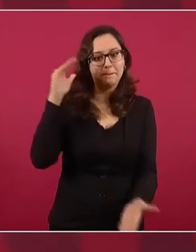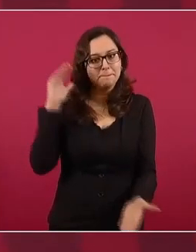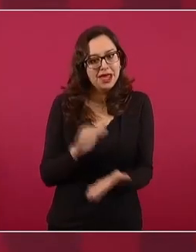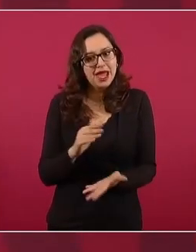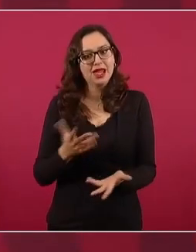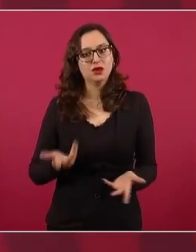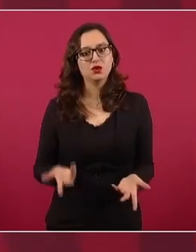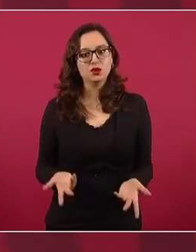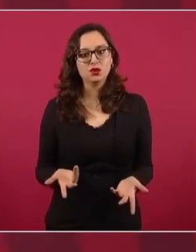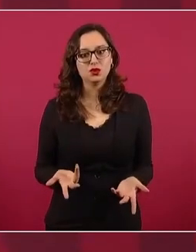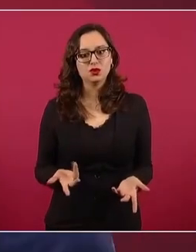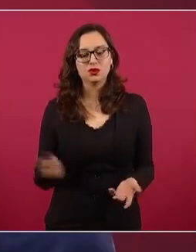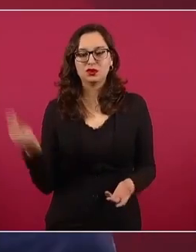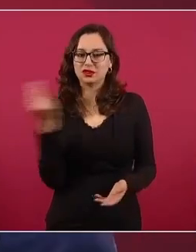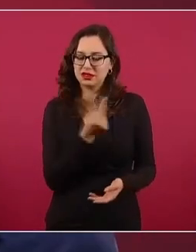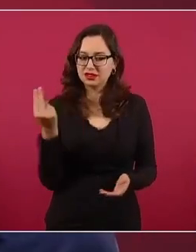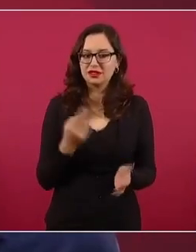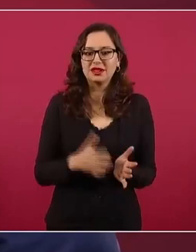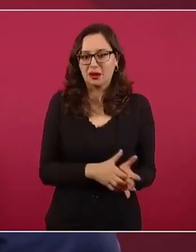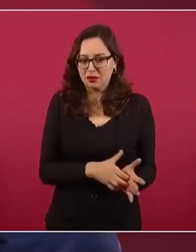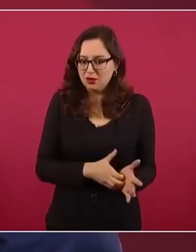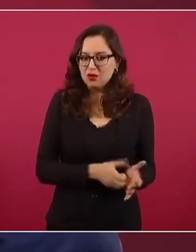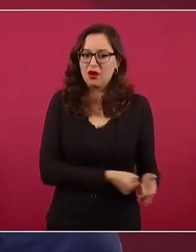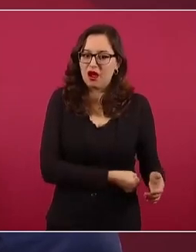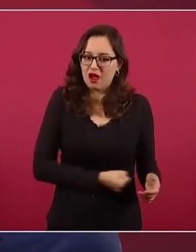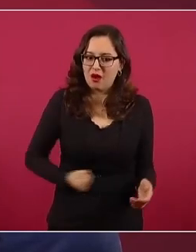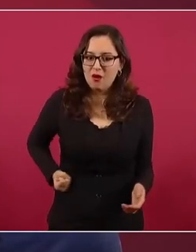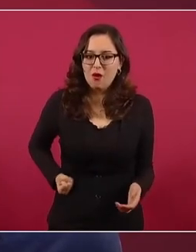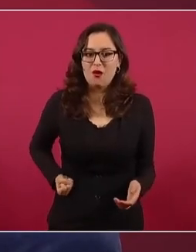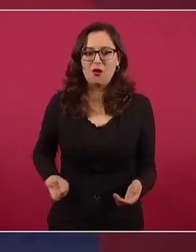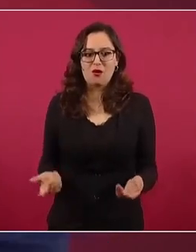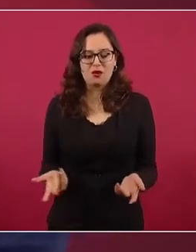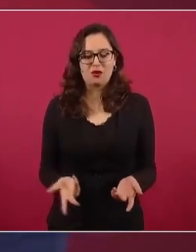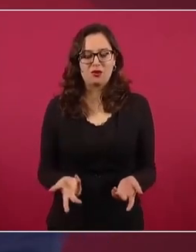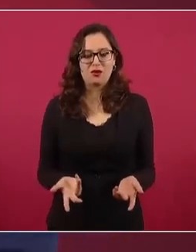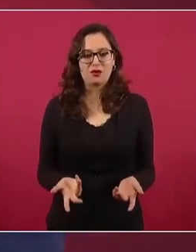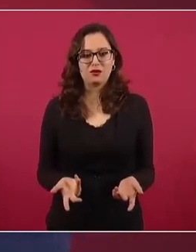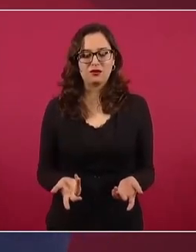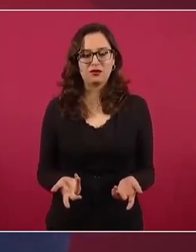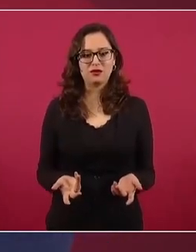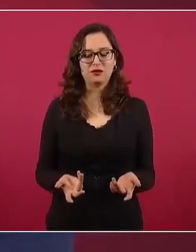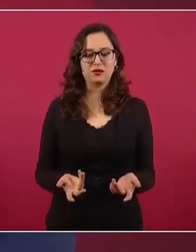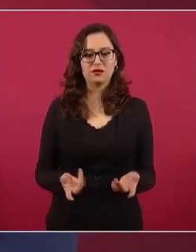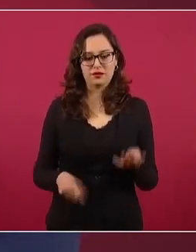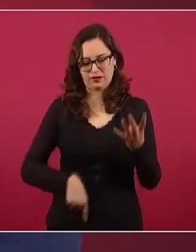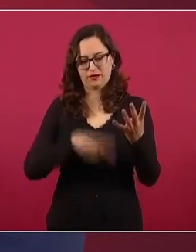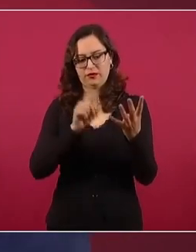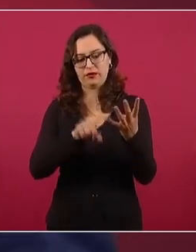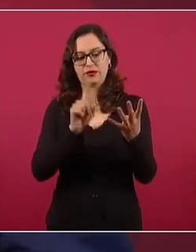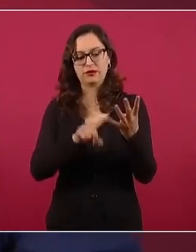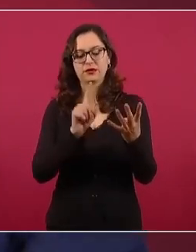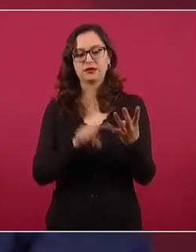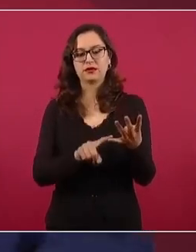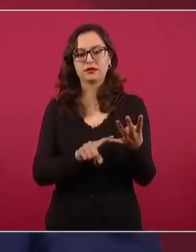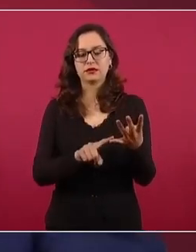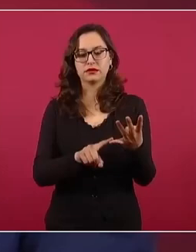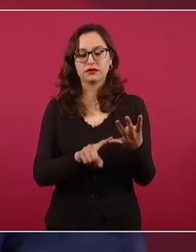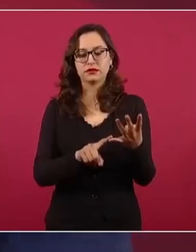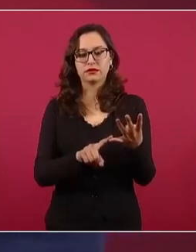de presupuesto? La otra cuestión que estamos proponiendo es